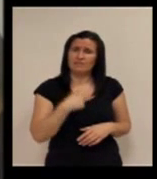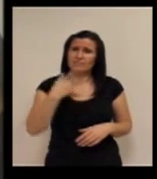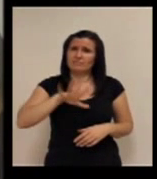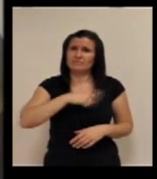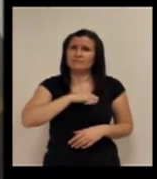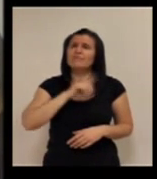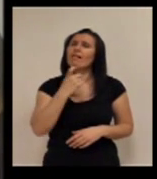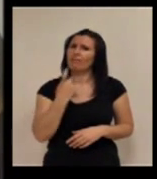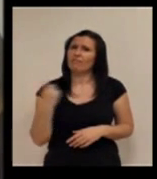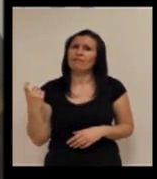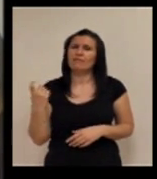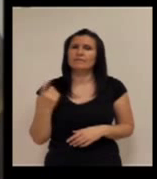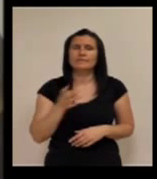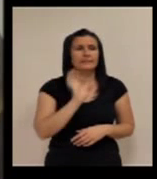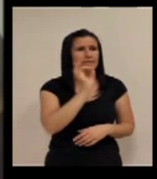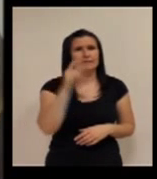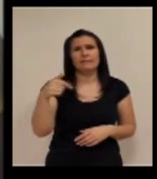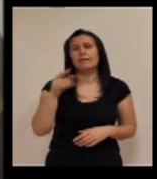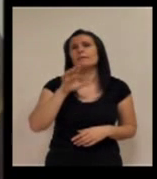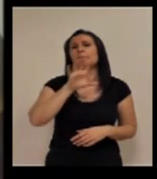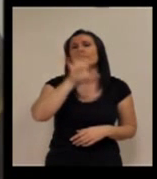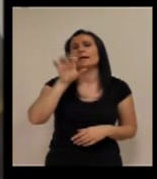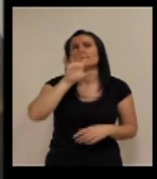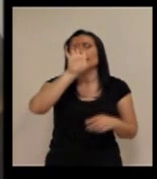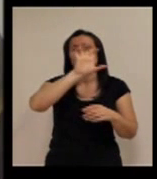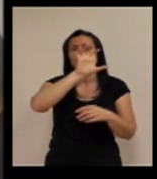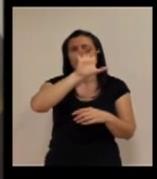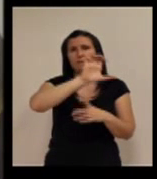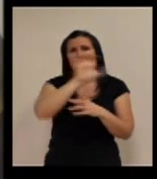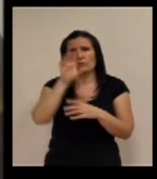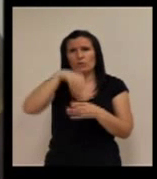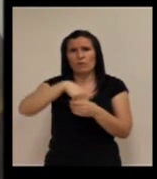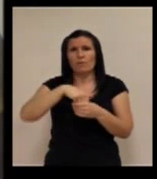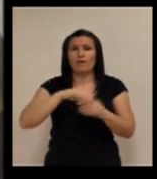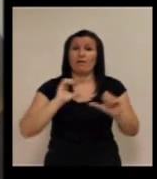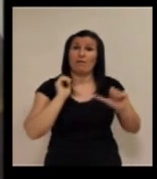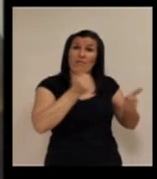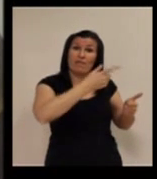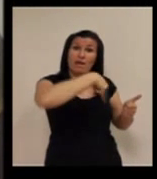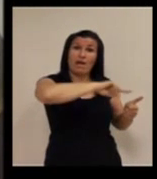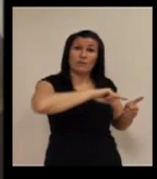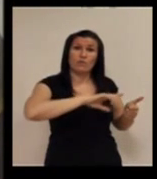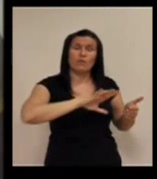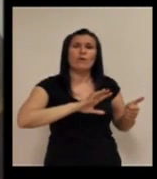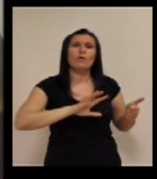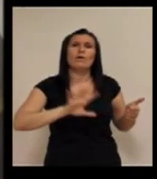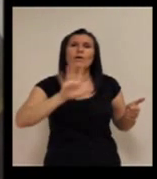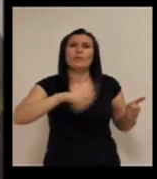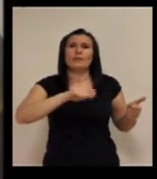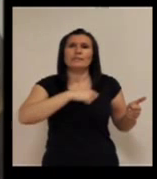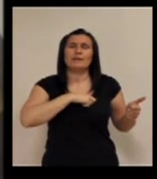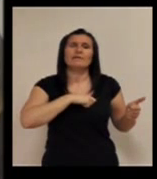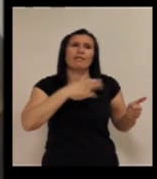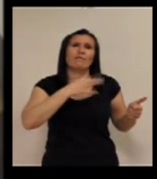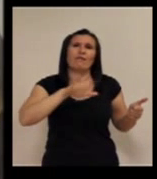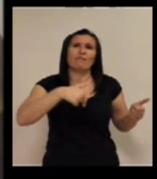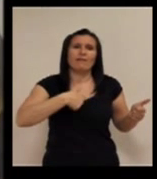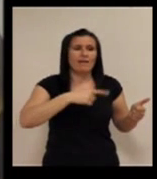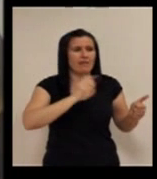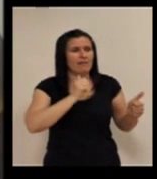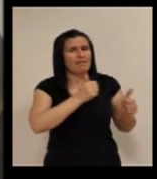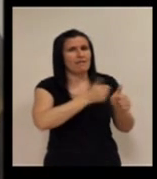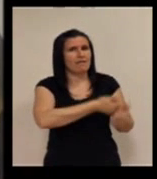cierto que yo creo que nos hemos servido de la tecnología de los países europeos que empezaron, pero que luego nos hemos obligando a adaptarlo